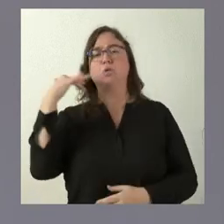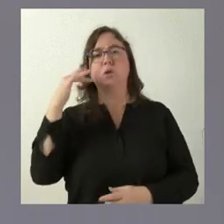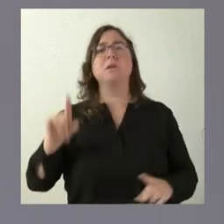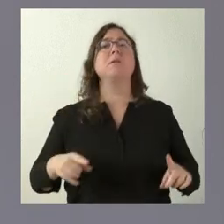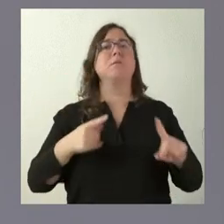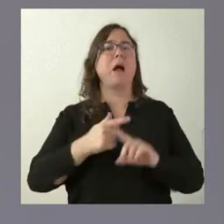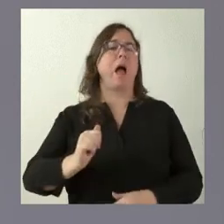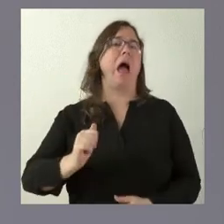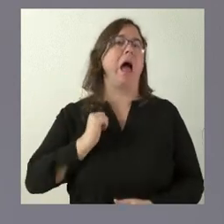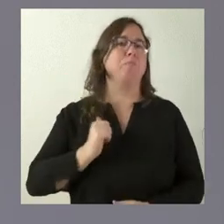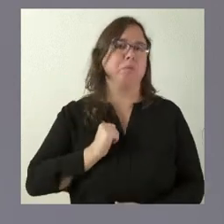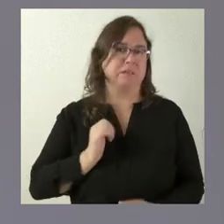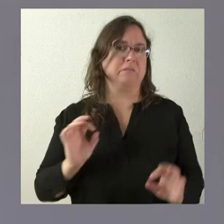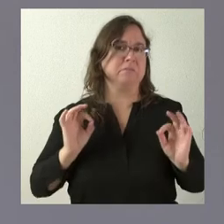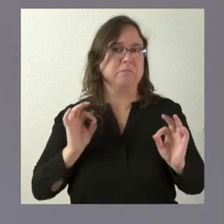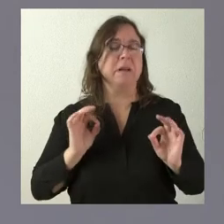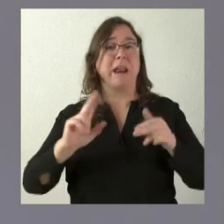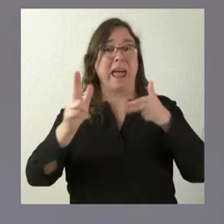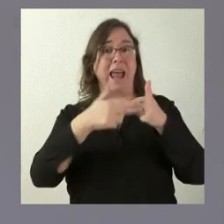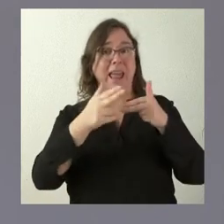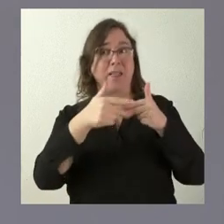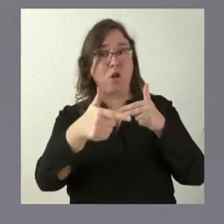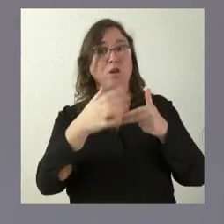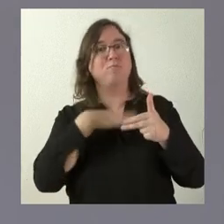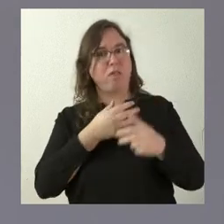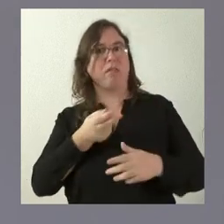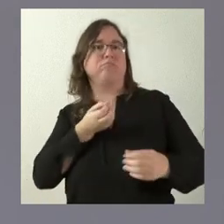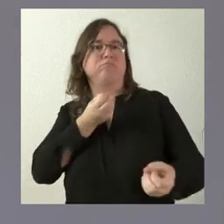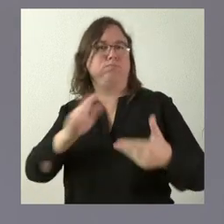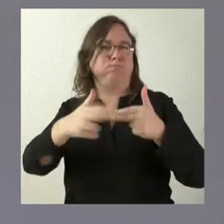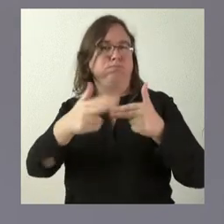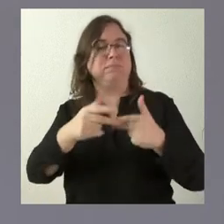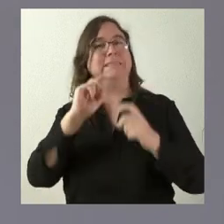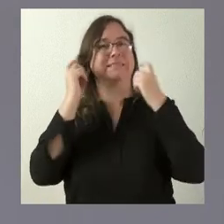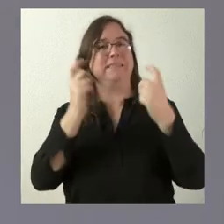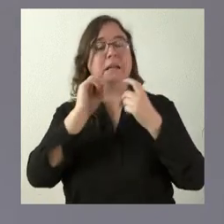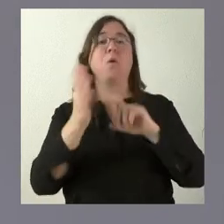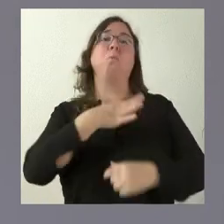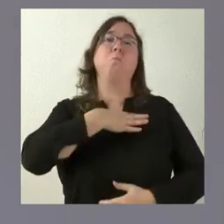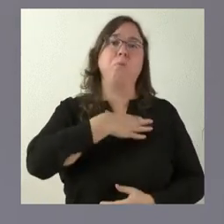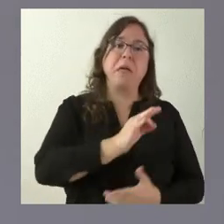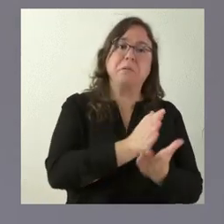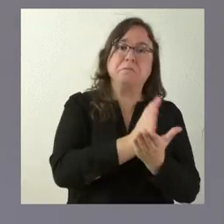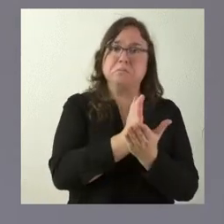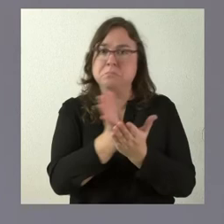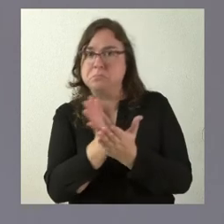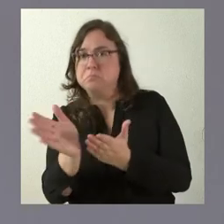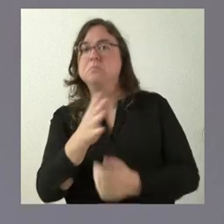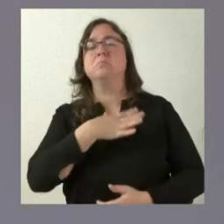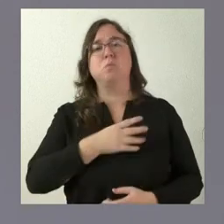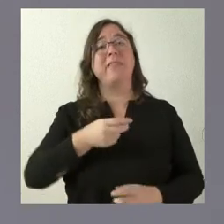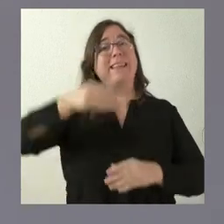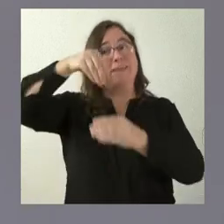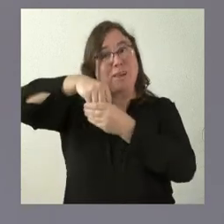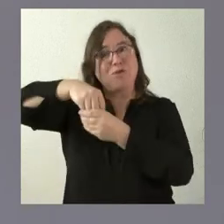aprovechar las ventanas de oportunidades en las alegaciones que tenemos ante nosotros y creemos que hay cauces y siquiera posibilidades dentro de la normativa